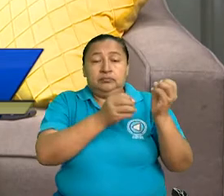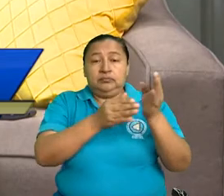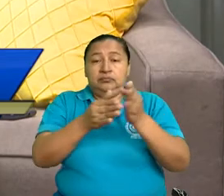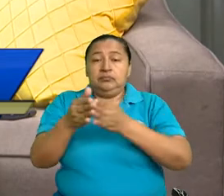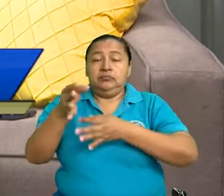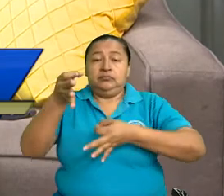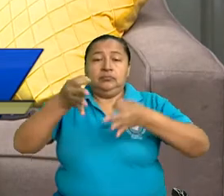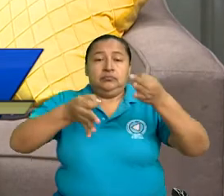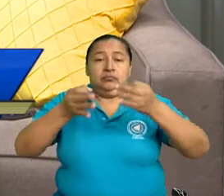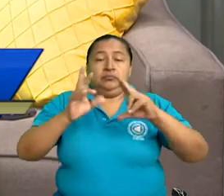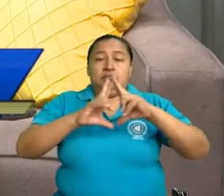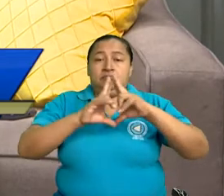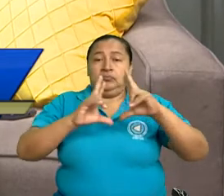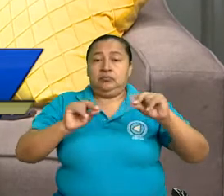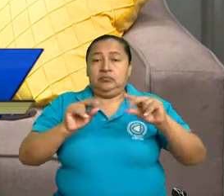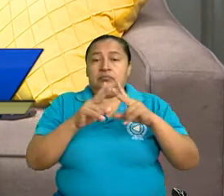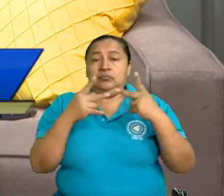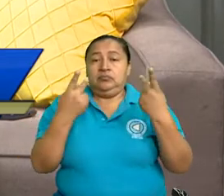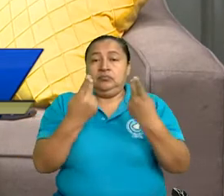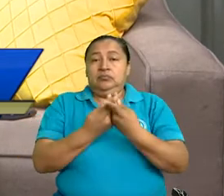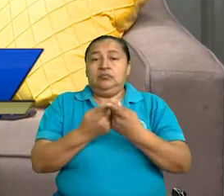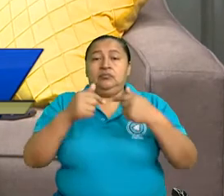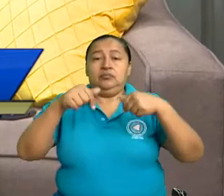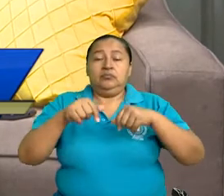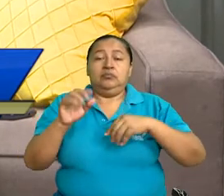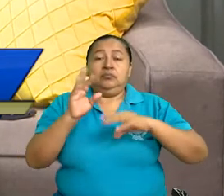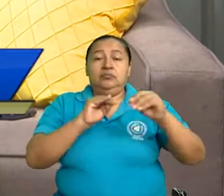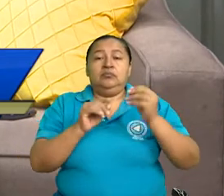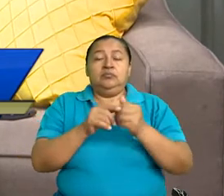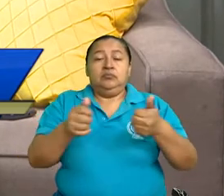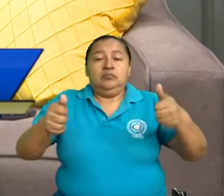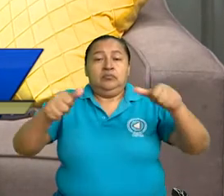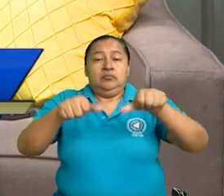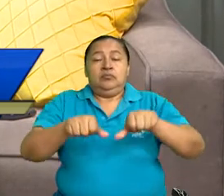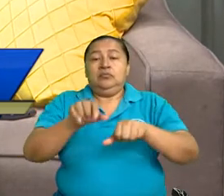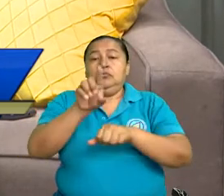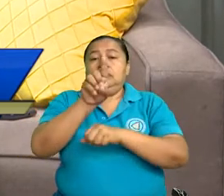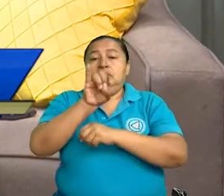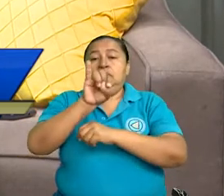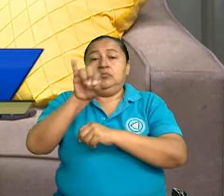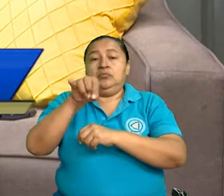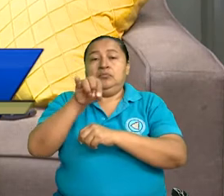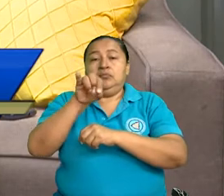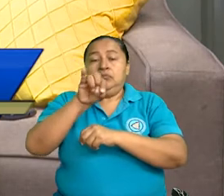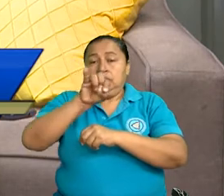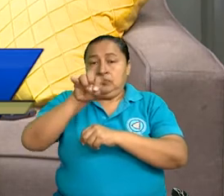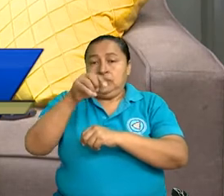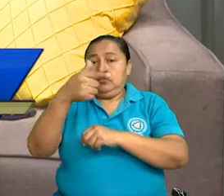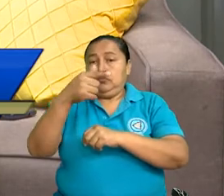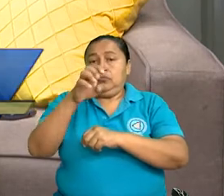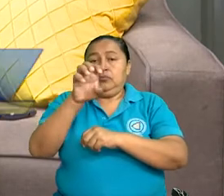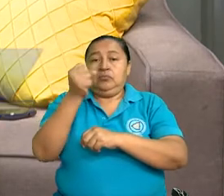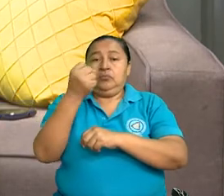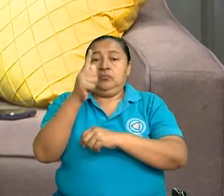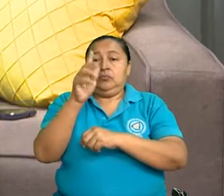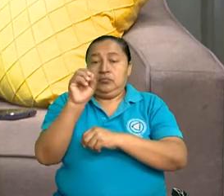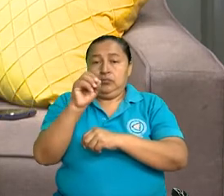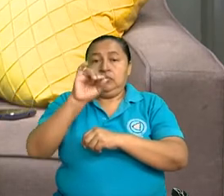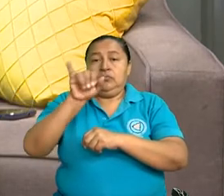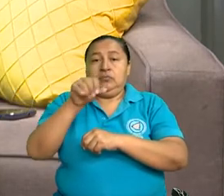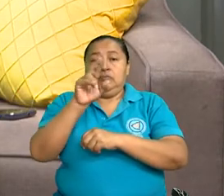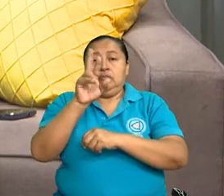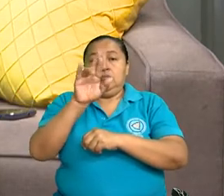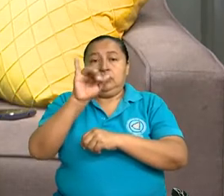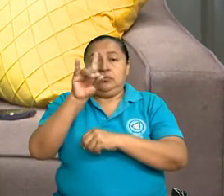jurídico de nuestro pueblo. Hoy estaremos conversando sobre la aprobación del digesto jurídico en materia de familia. Una oportunidad, un encuentro muy